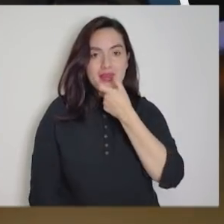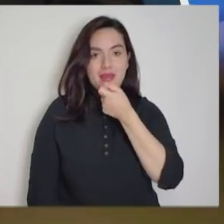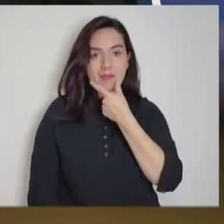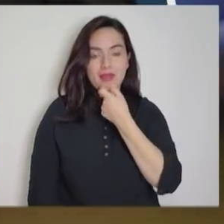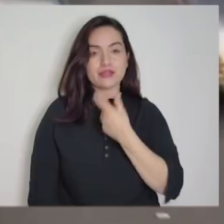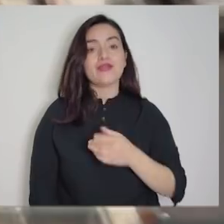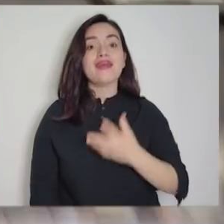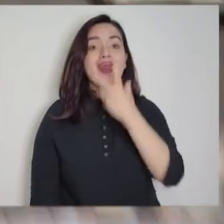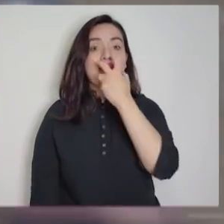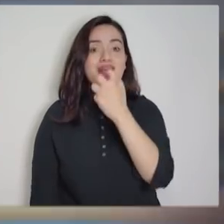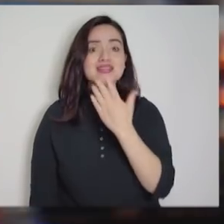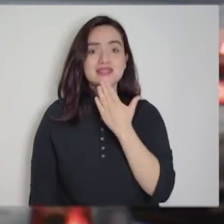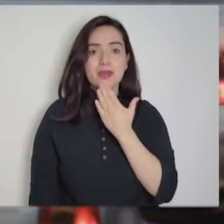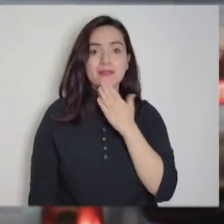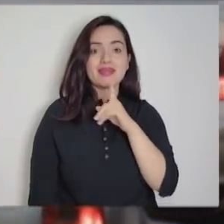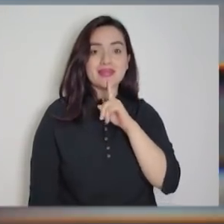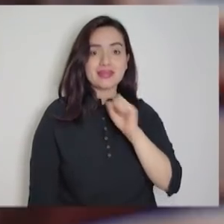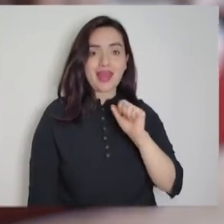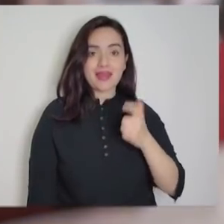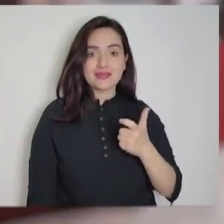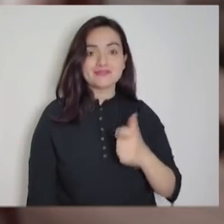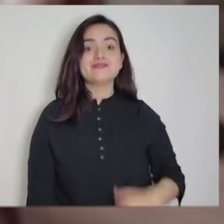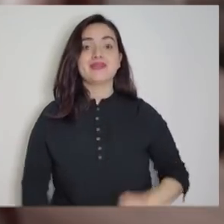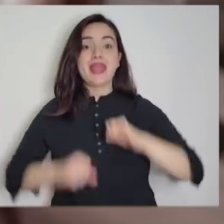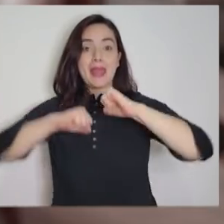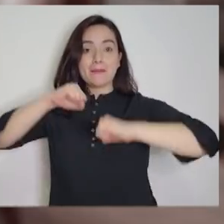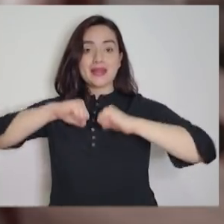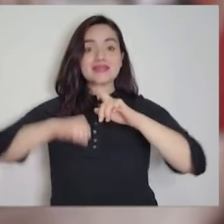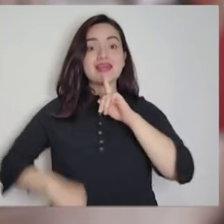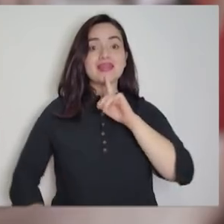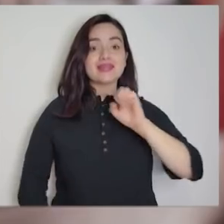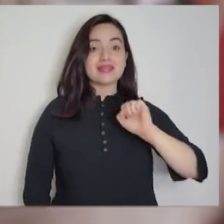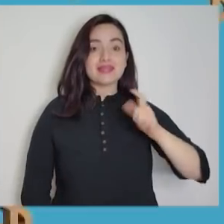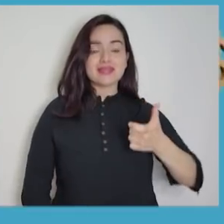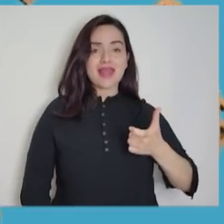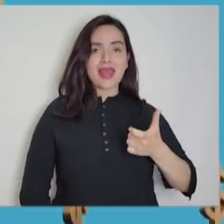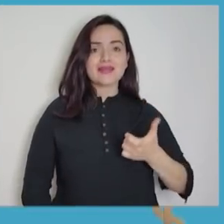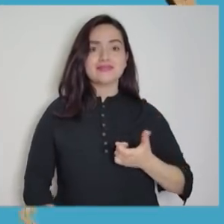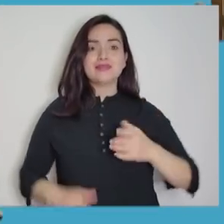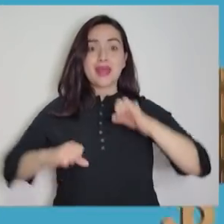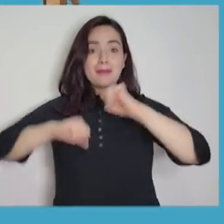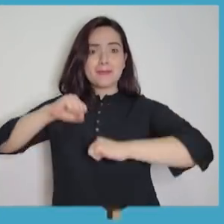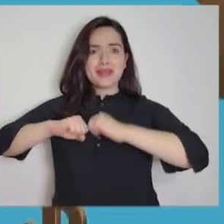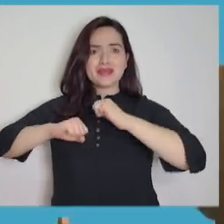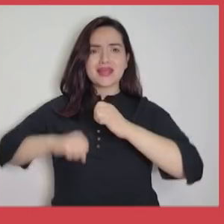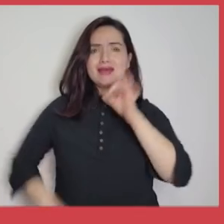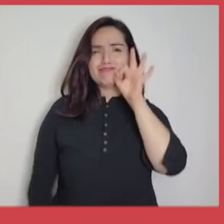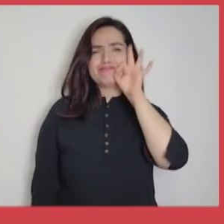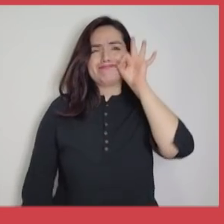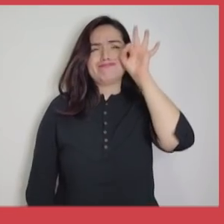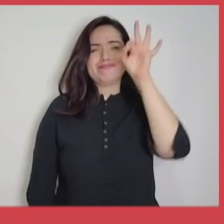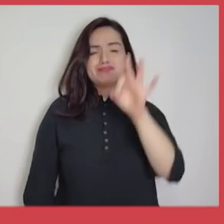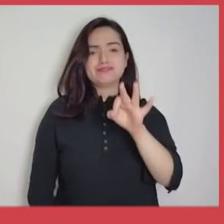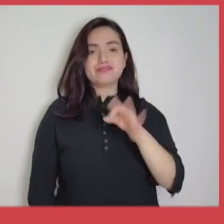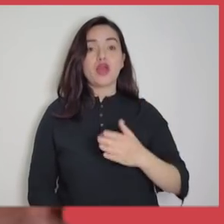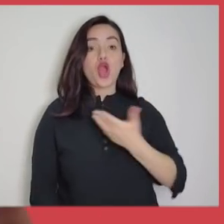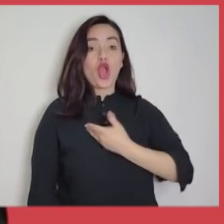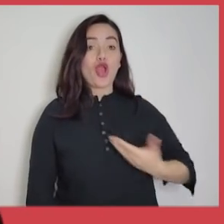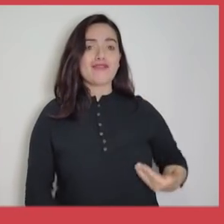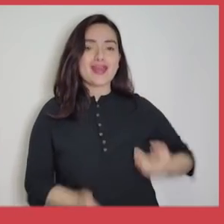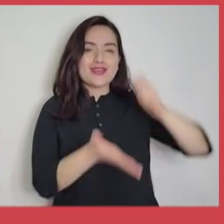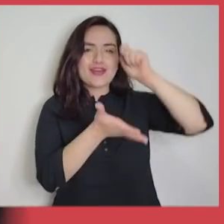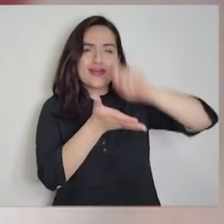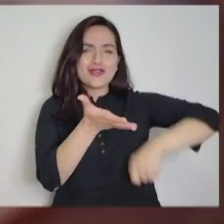gas y también el TAC. En el TAC las concesionarias se han hecho multimillonarios por malos contratos